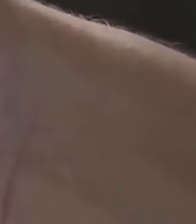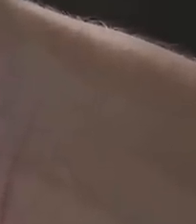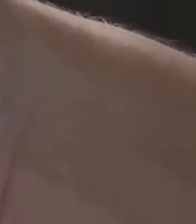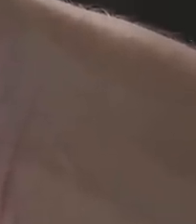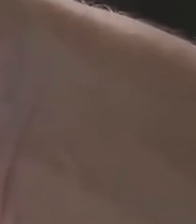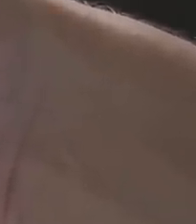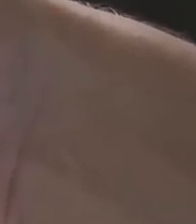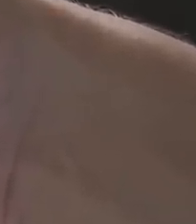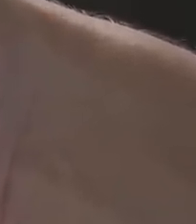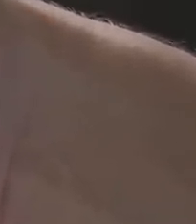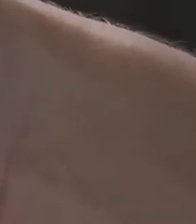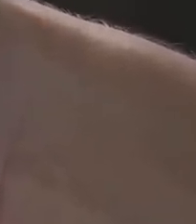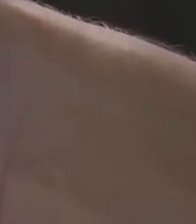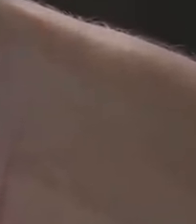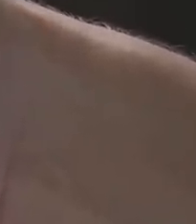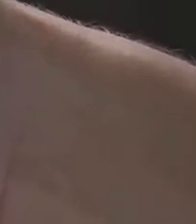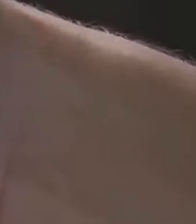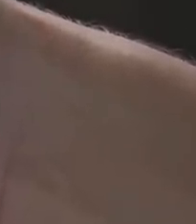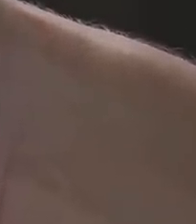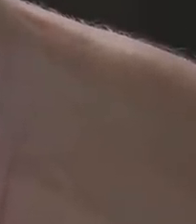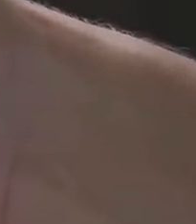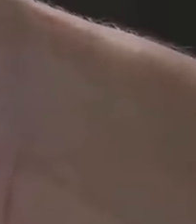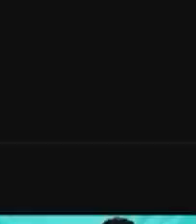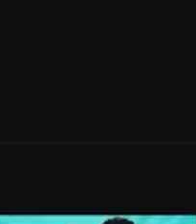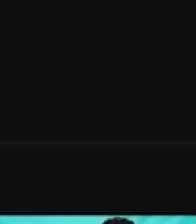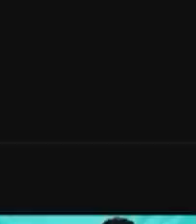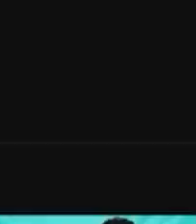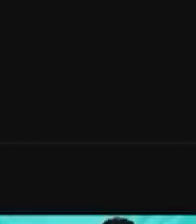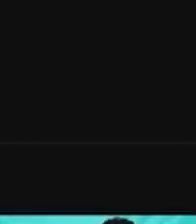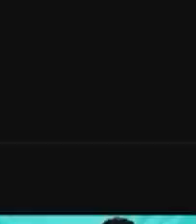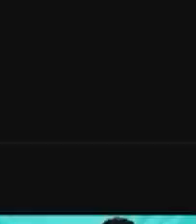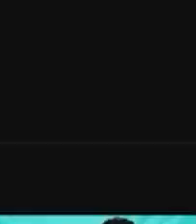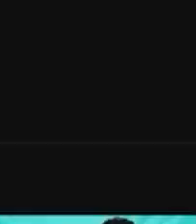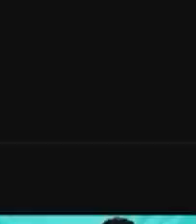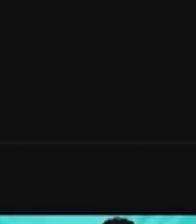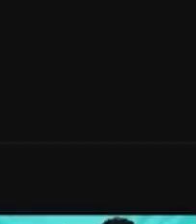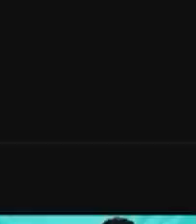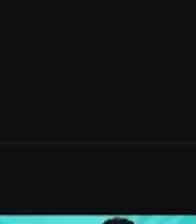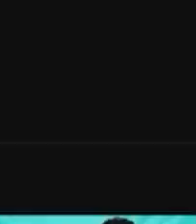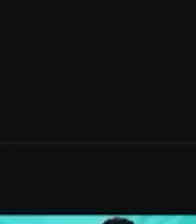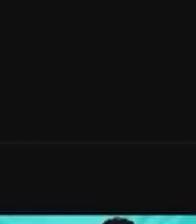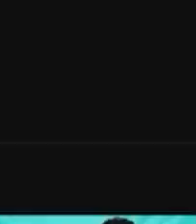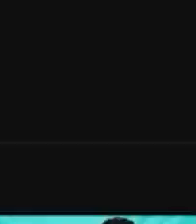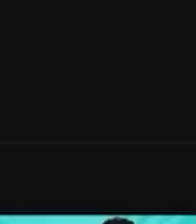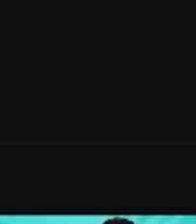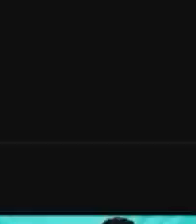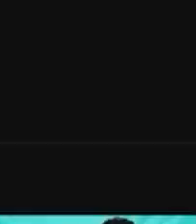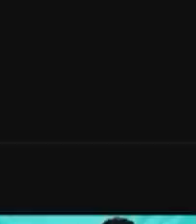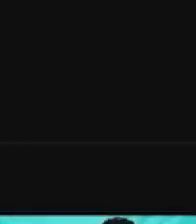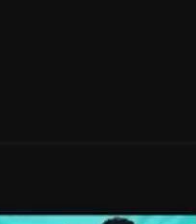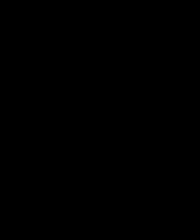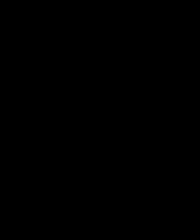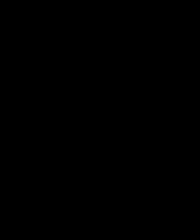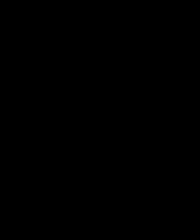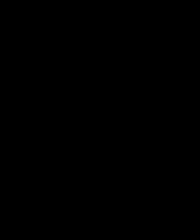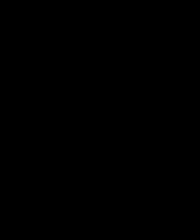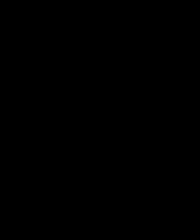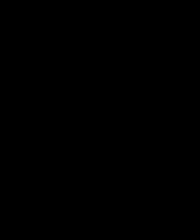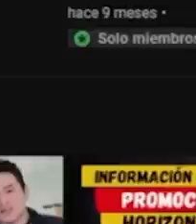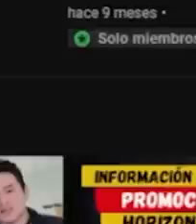Instagram, Facebook y Twitter. Vas a encontrar material exclusivo en cada una de ellas y si ya lo haces, felicidades. Eres parte importante de esta comunidad.